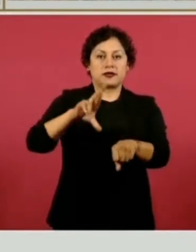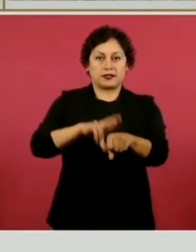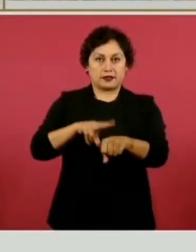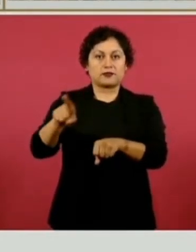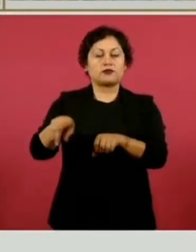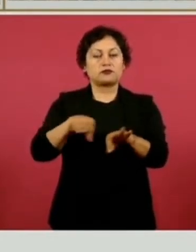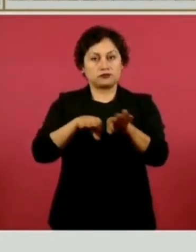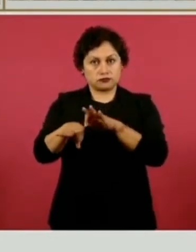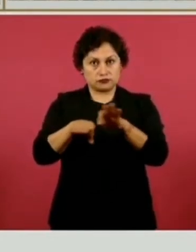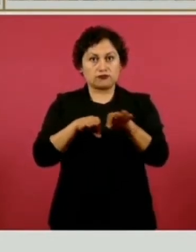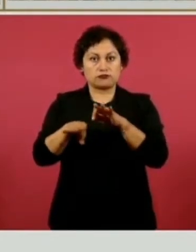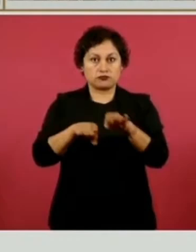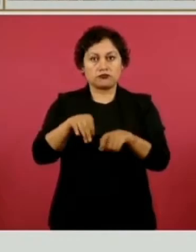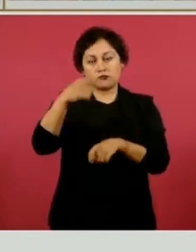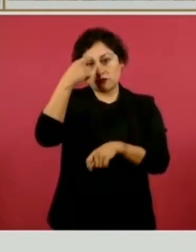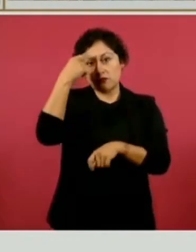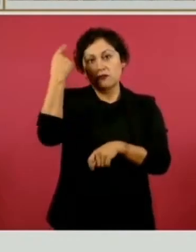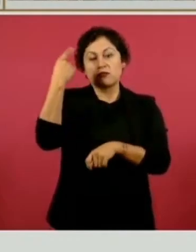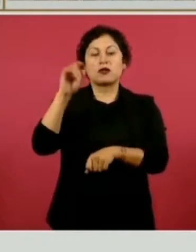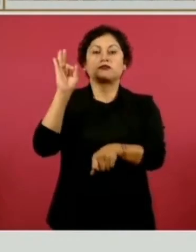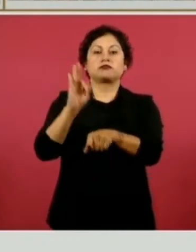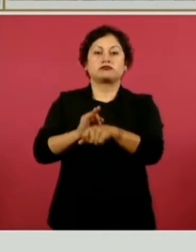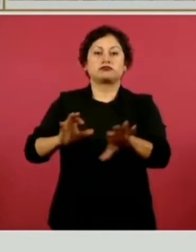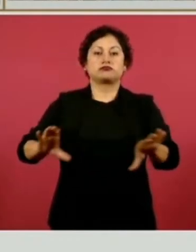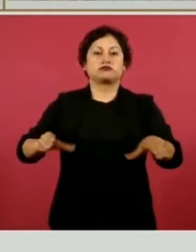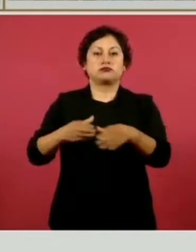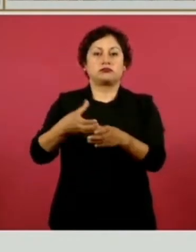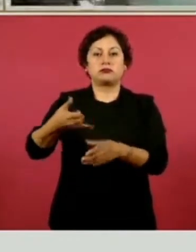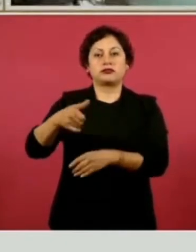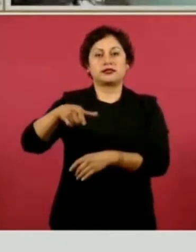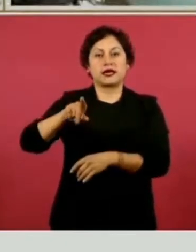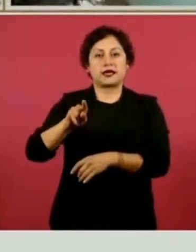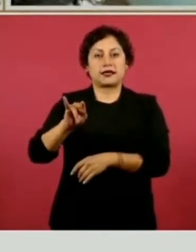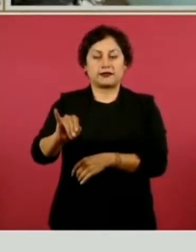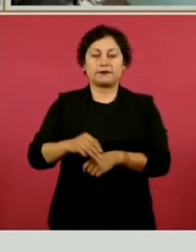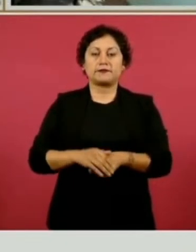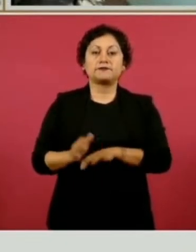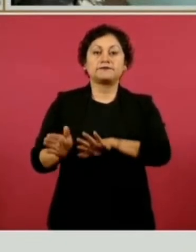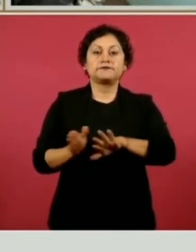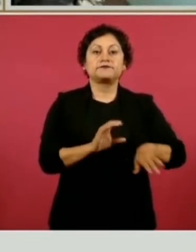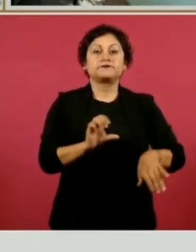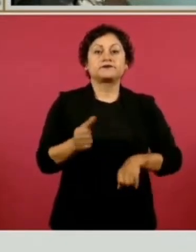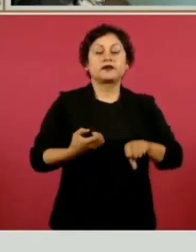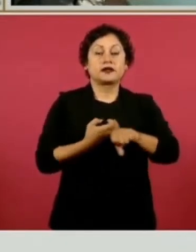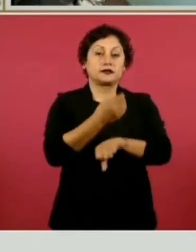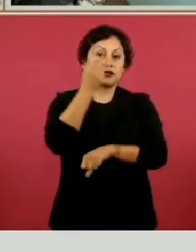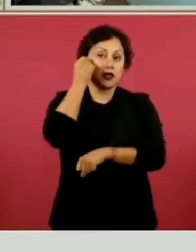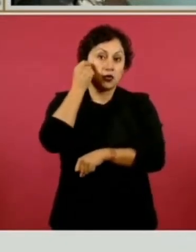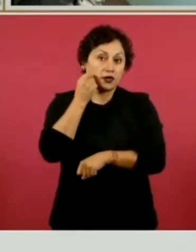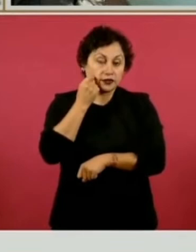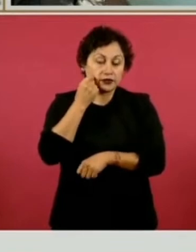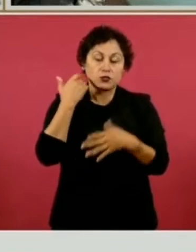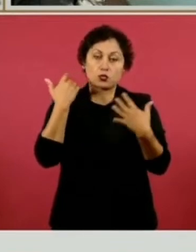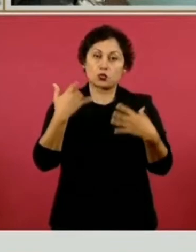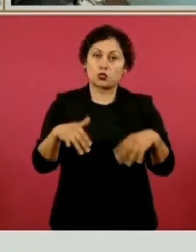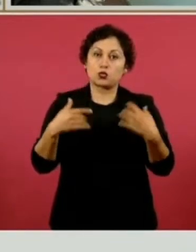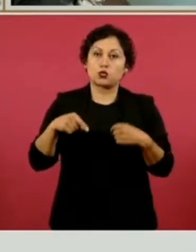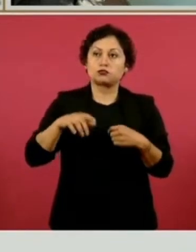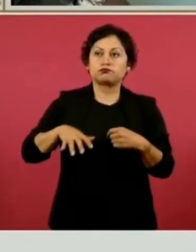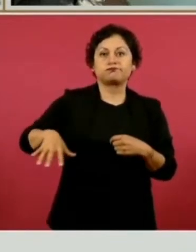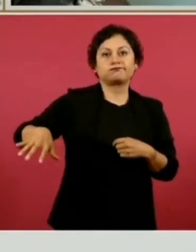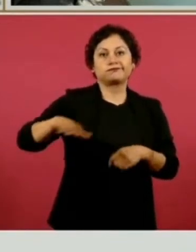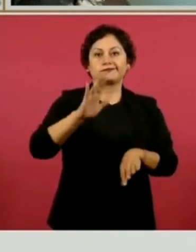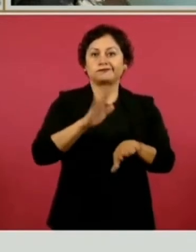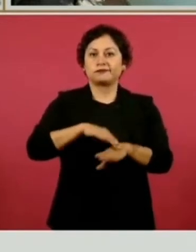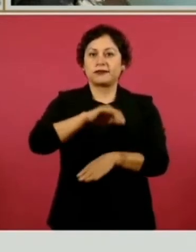como parte del plan de justicia de los pueblos yaquis. En el estado de Guerrero podemos ver es uno de los estados que tiene más centros de salud